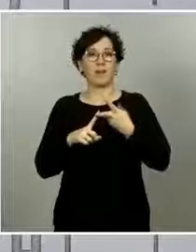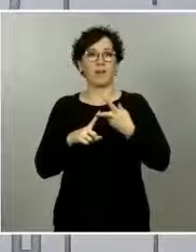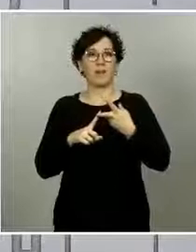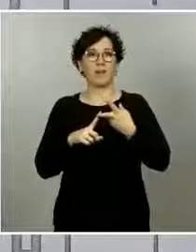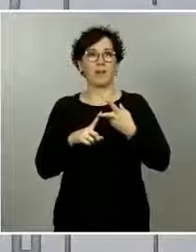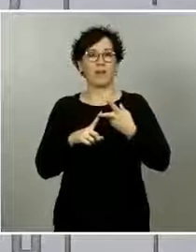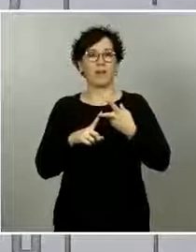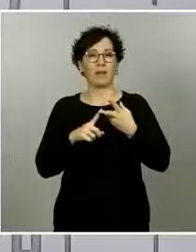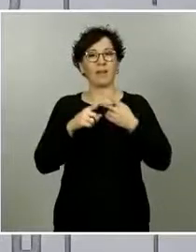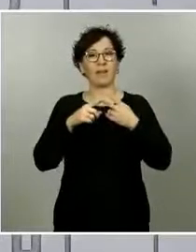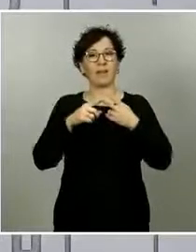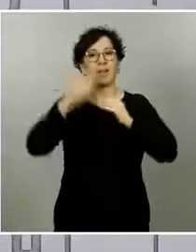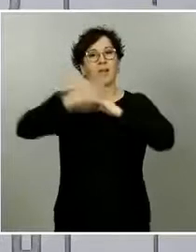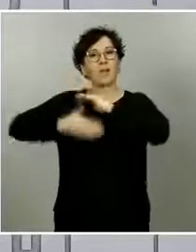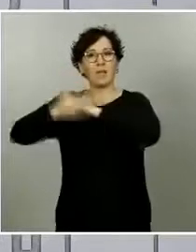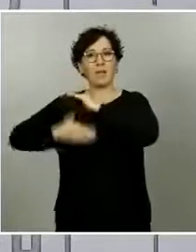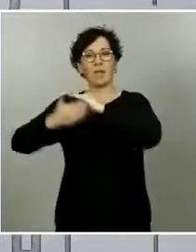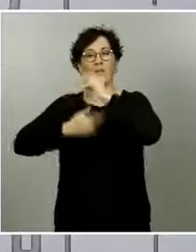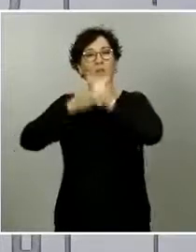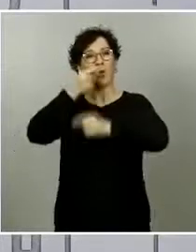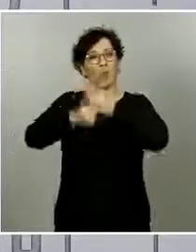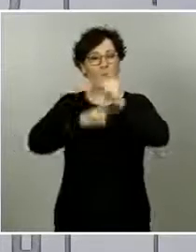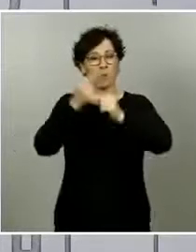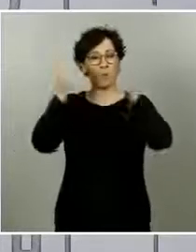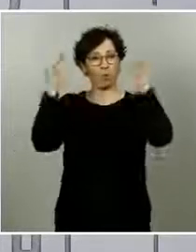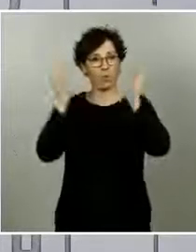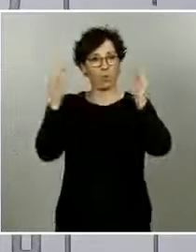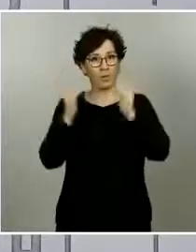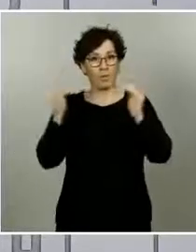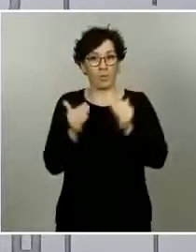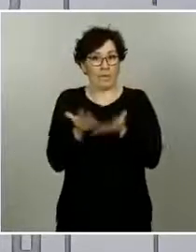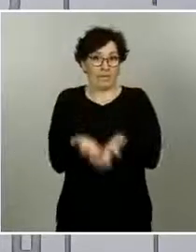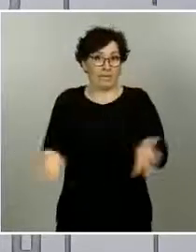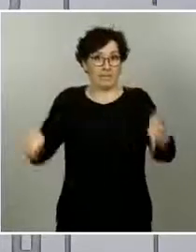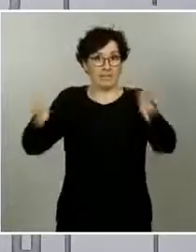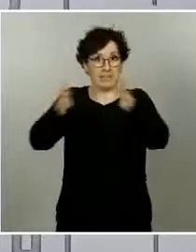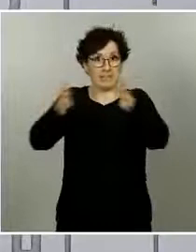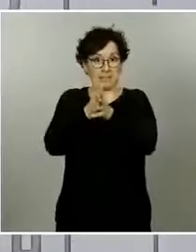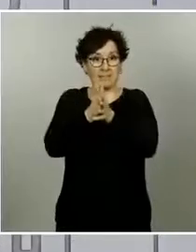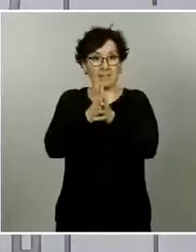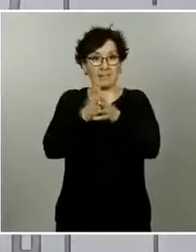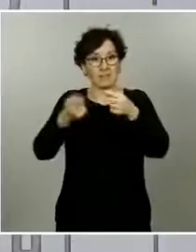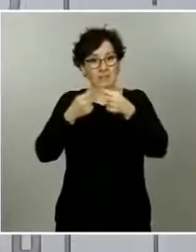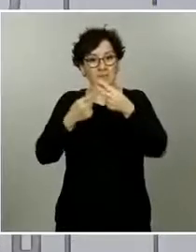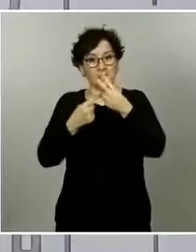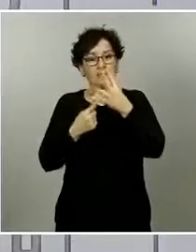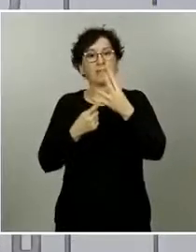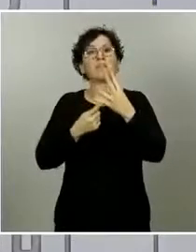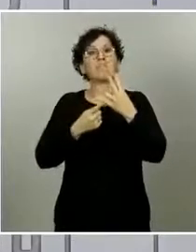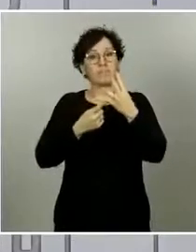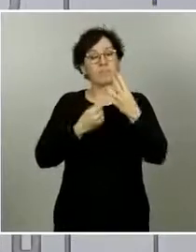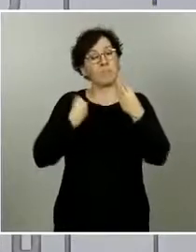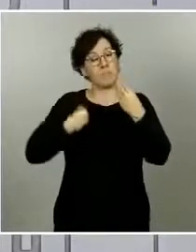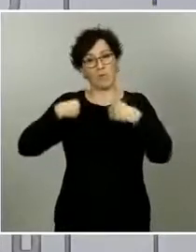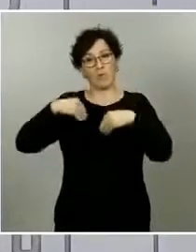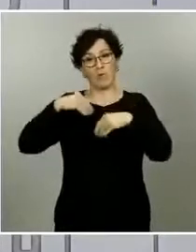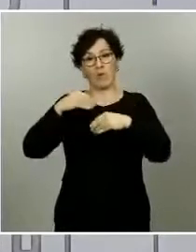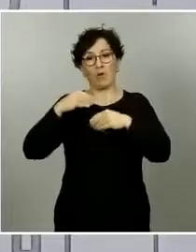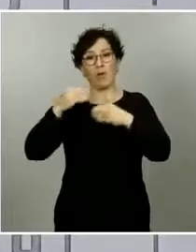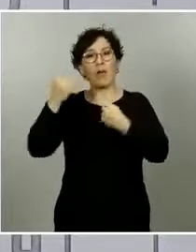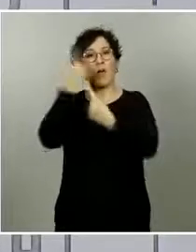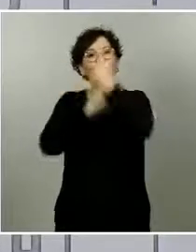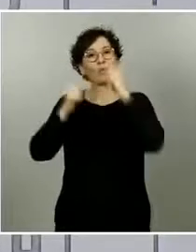Y la liberación, digamos, o la supresión de las restricciones a esta movilidad que estamos viendo hasta ahora,